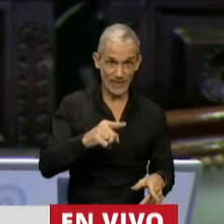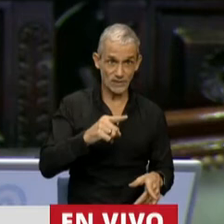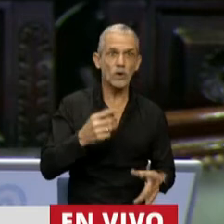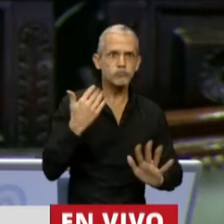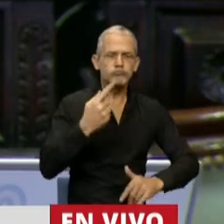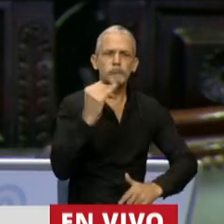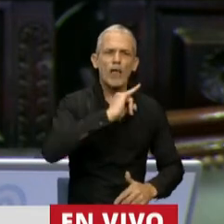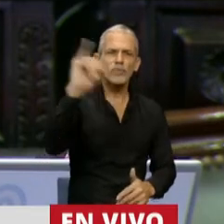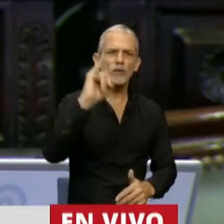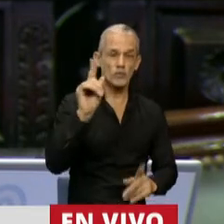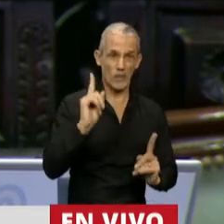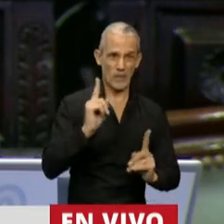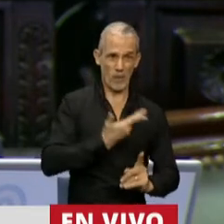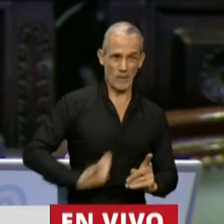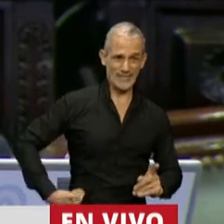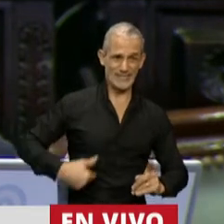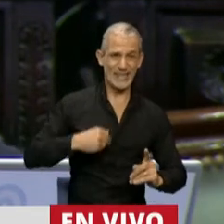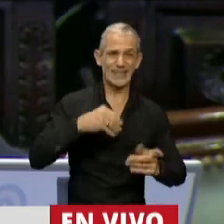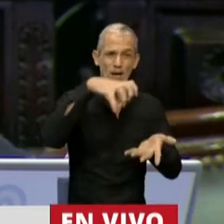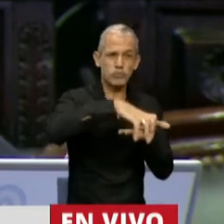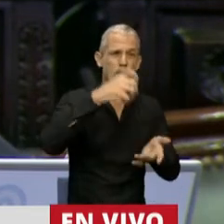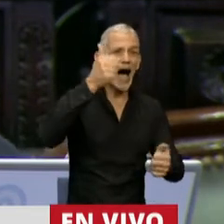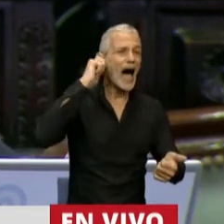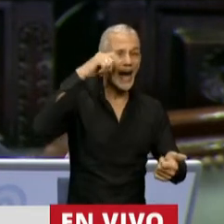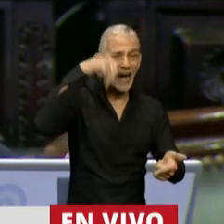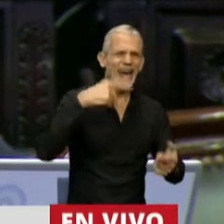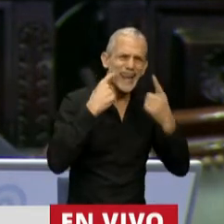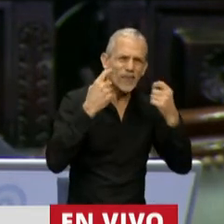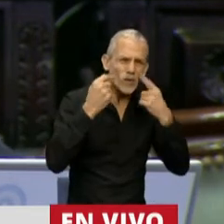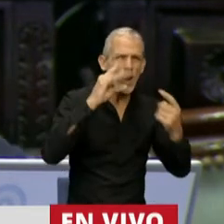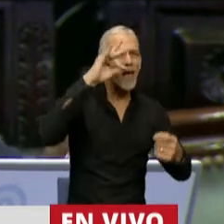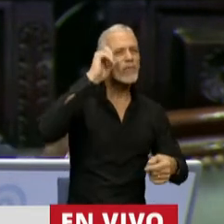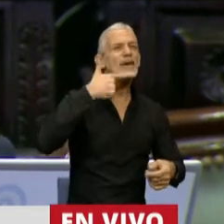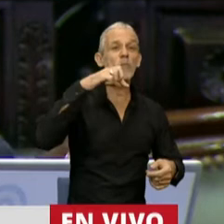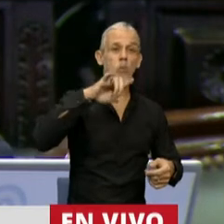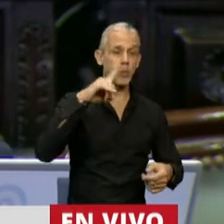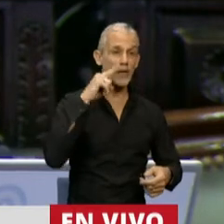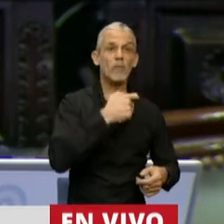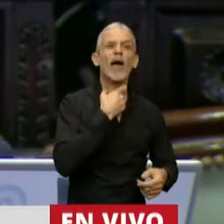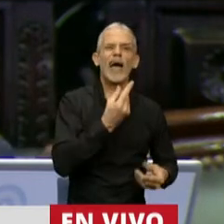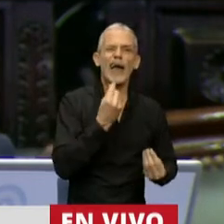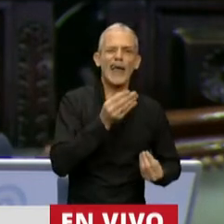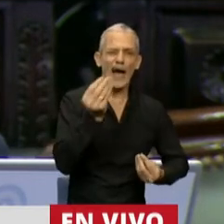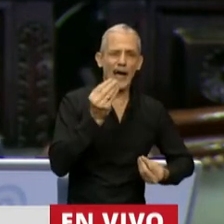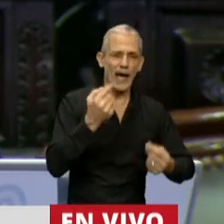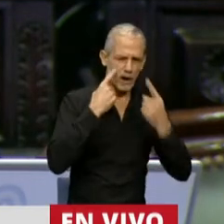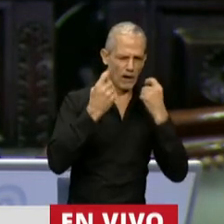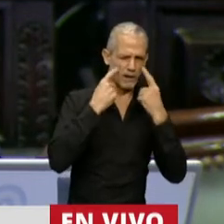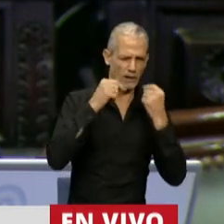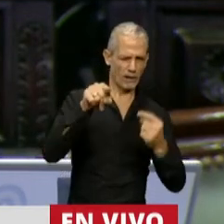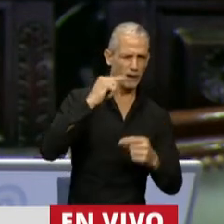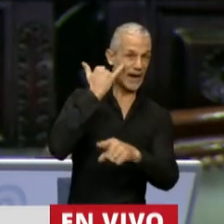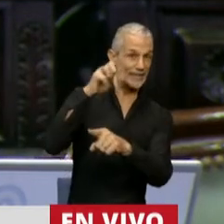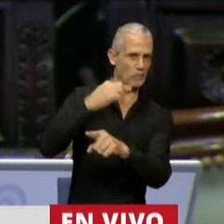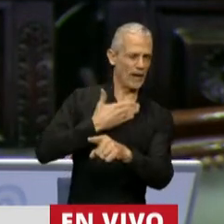denunciado por el entonces Presidente de la Auditoría General de la Nación, Leandro Despuí, porque se quería vaciar del control sobre la